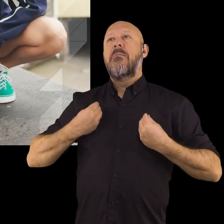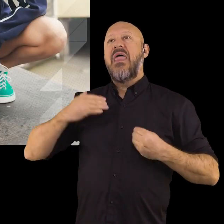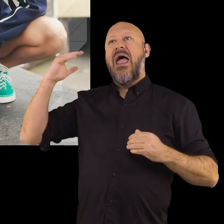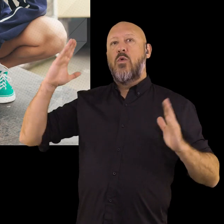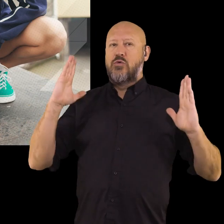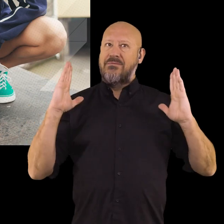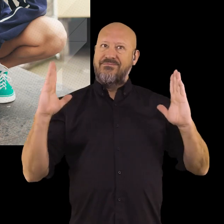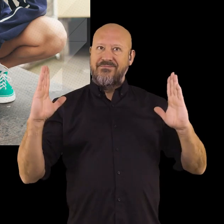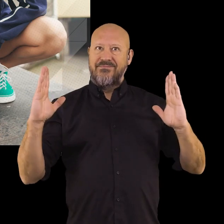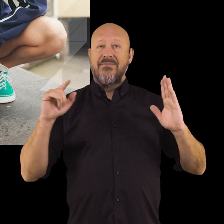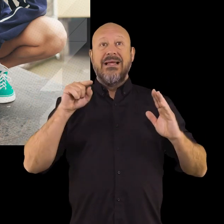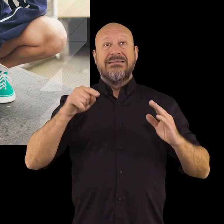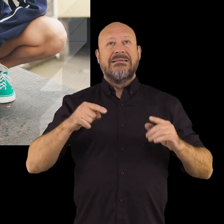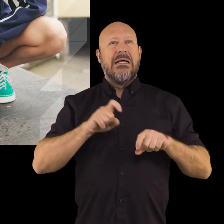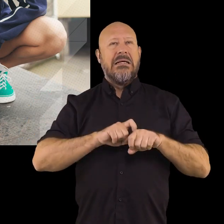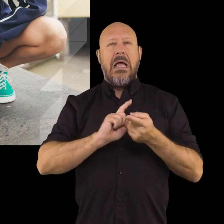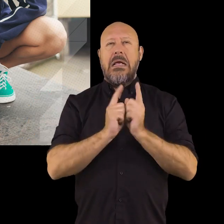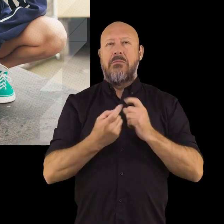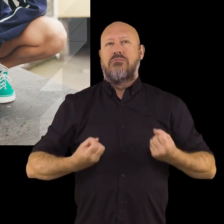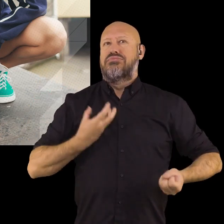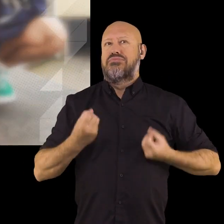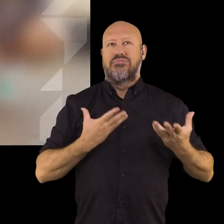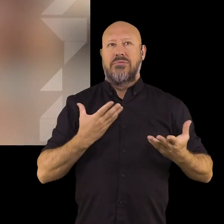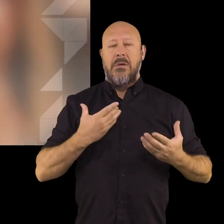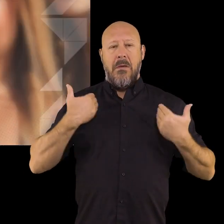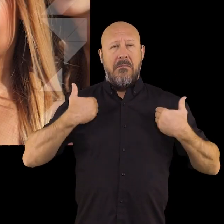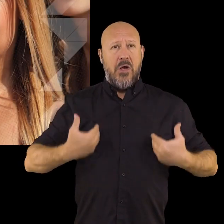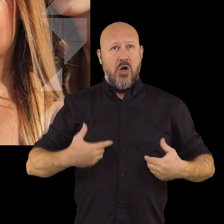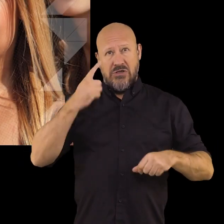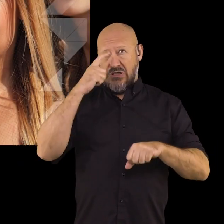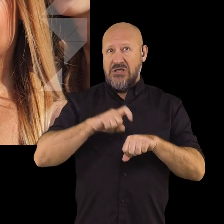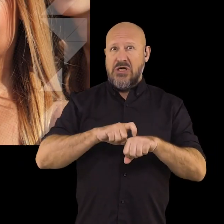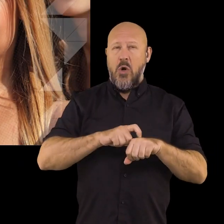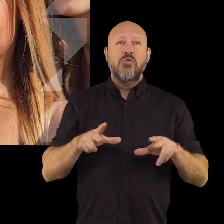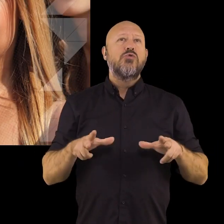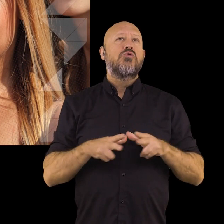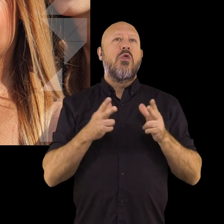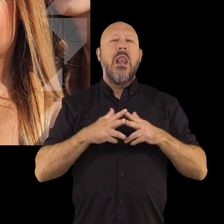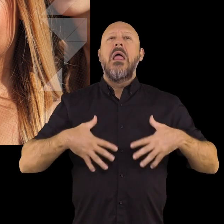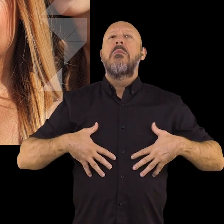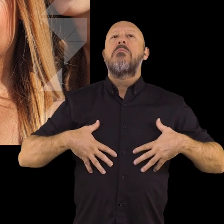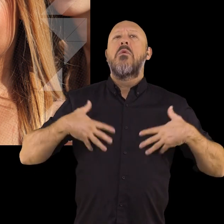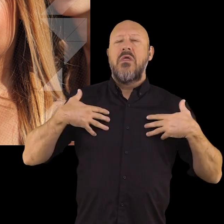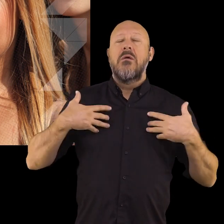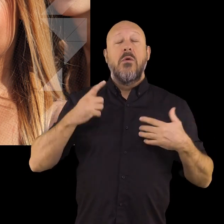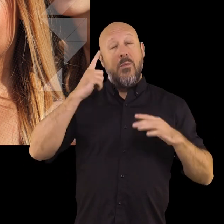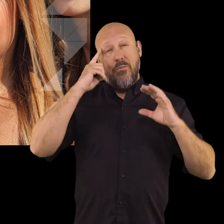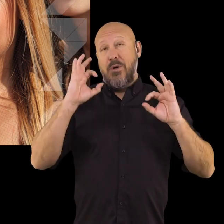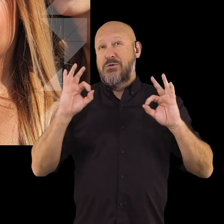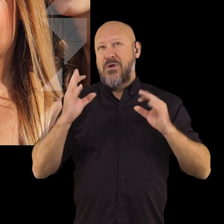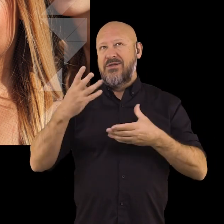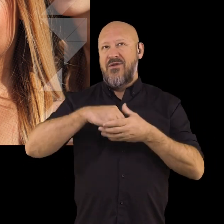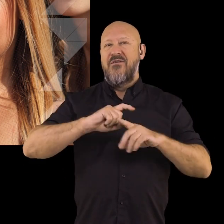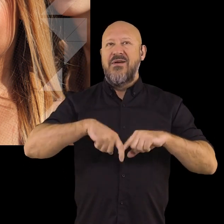comienzo de la vida adulta, en la que se manifiestan múltiples cambios biológicos, psicológicos, sociales, emocionales